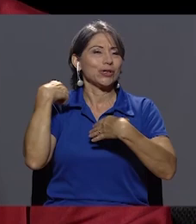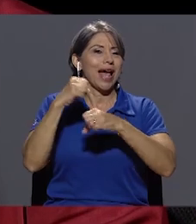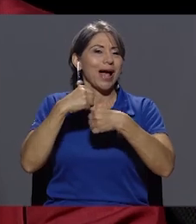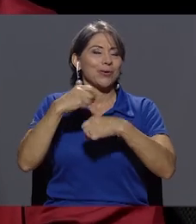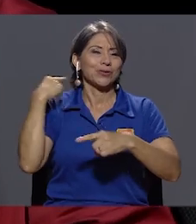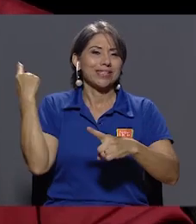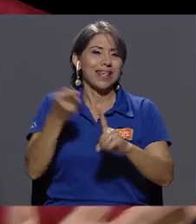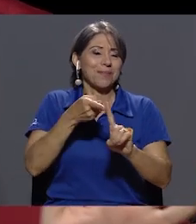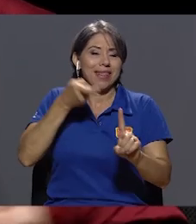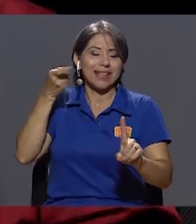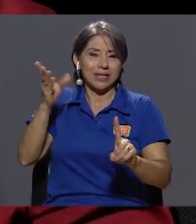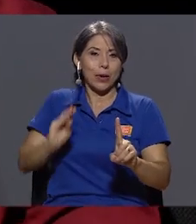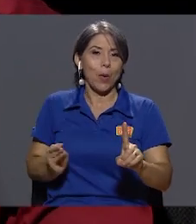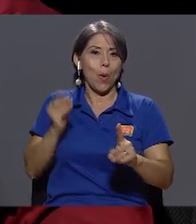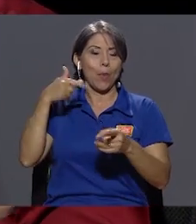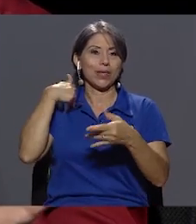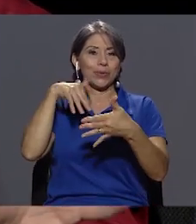colegio.